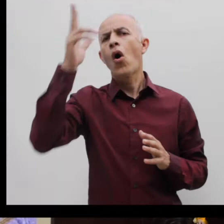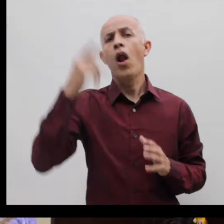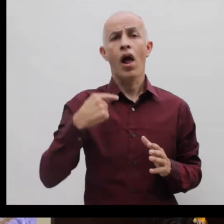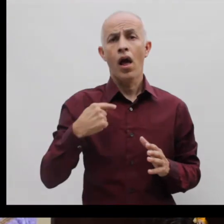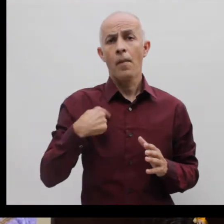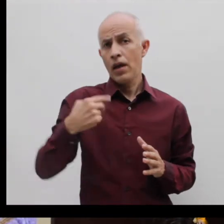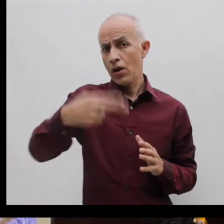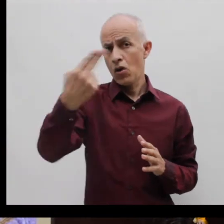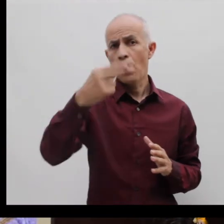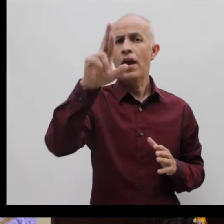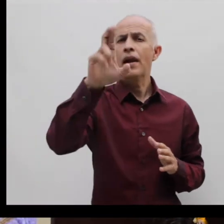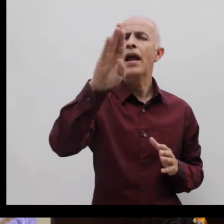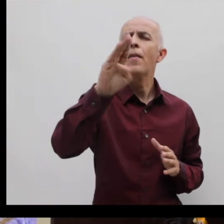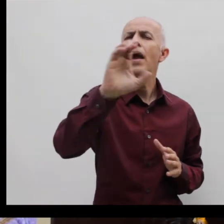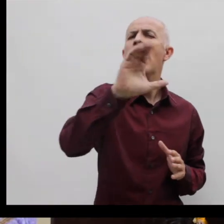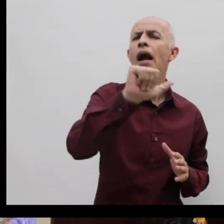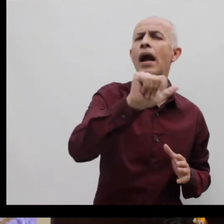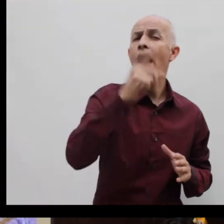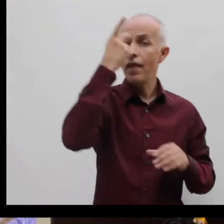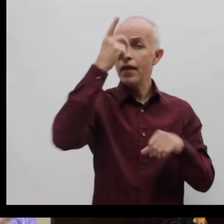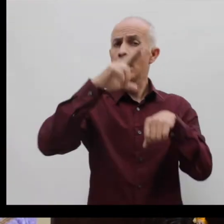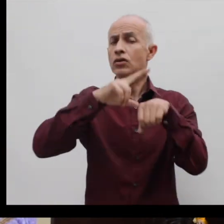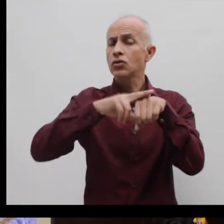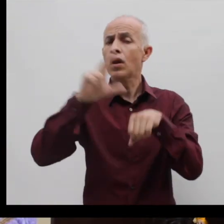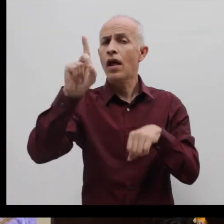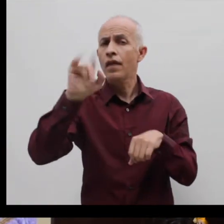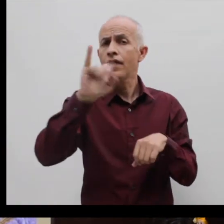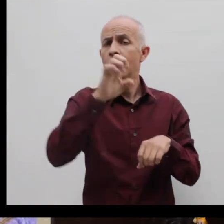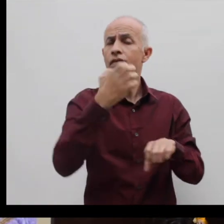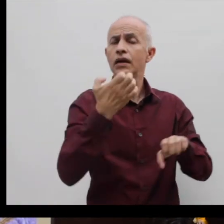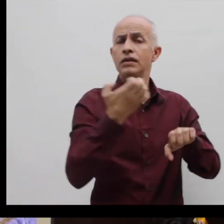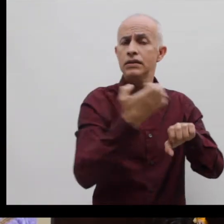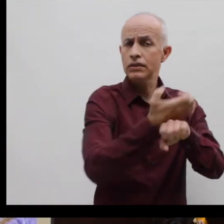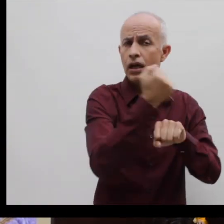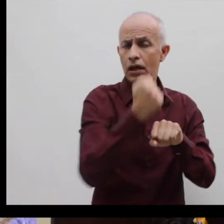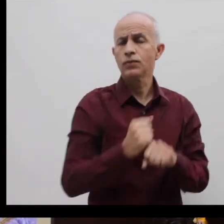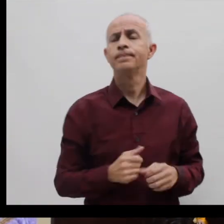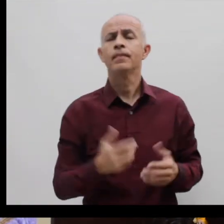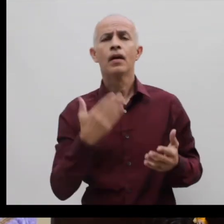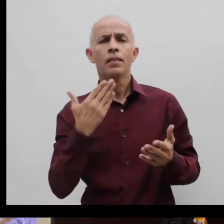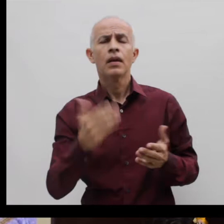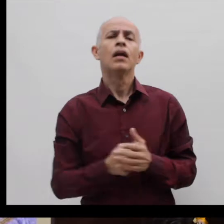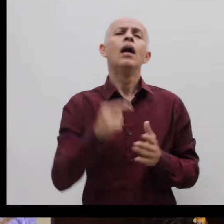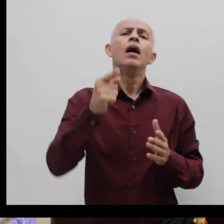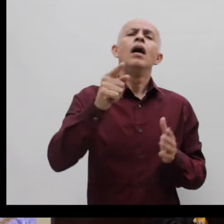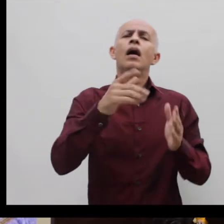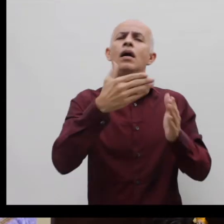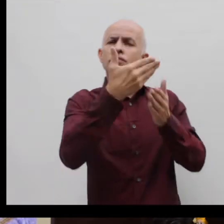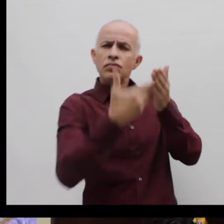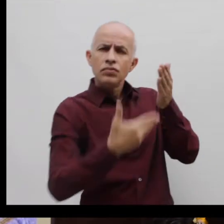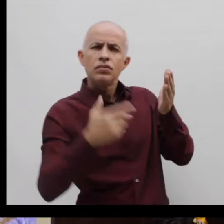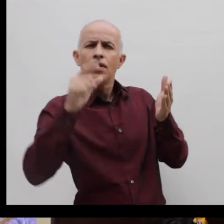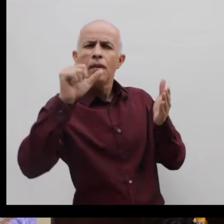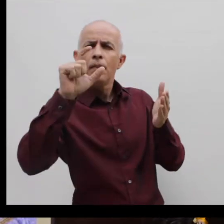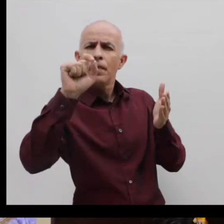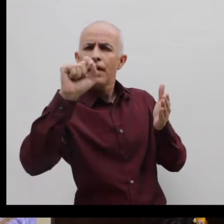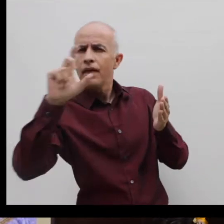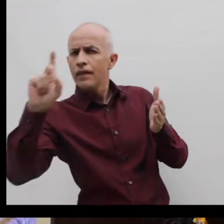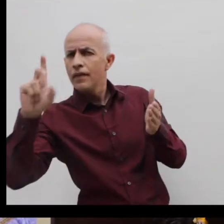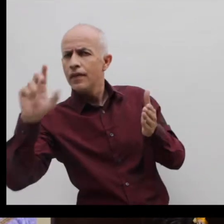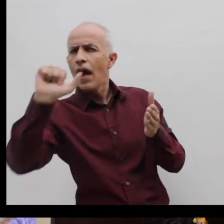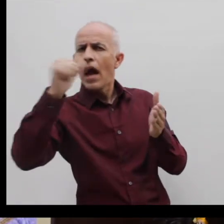Hola, soy Rebeca Quintanar Barceló, directora del sistema DIF Estatal Veracruz. La Agenda 2030